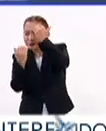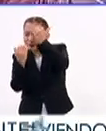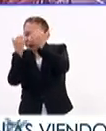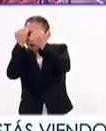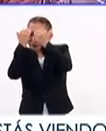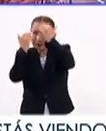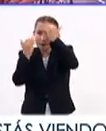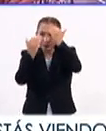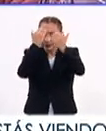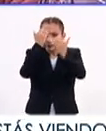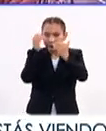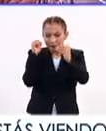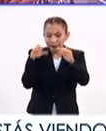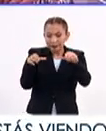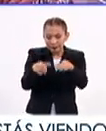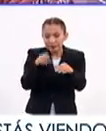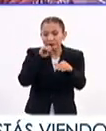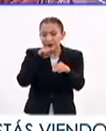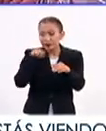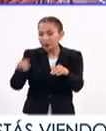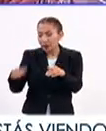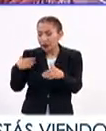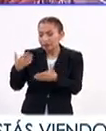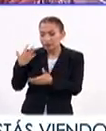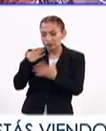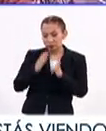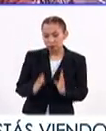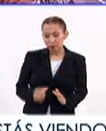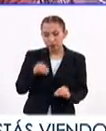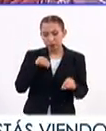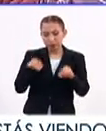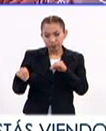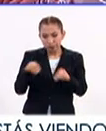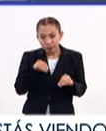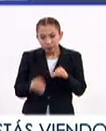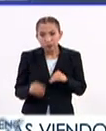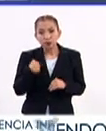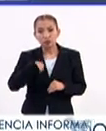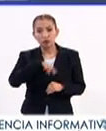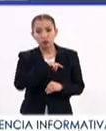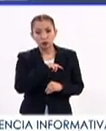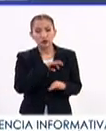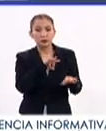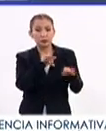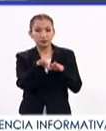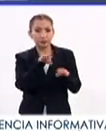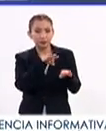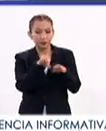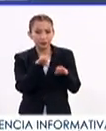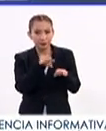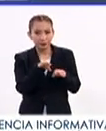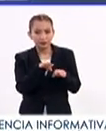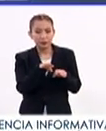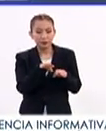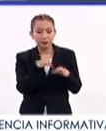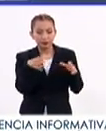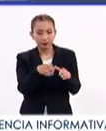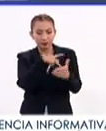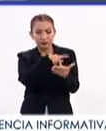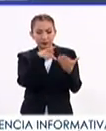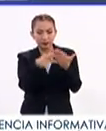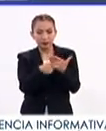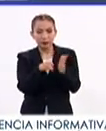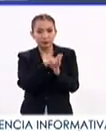dentro de esto también la motricidad. Entonces, nosotros trabajamos un